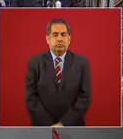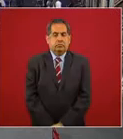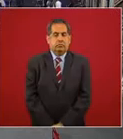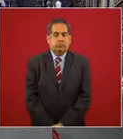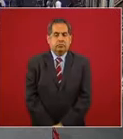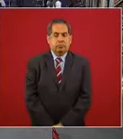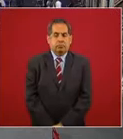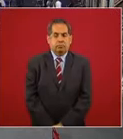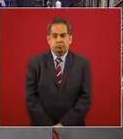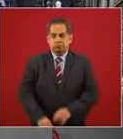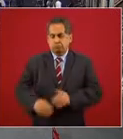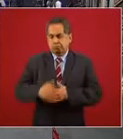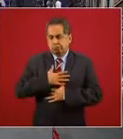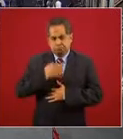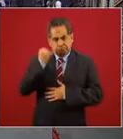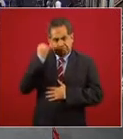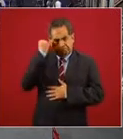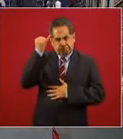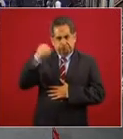sostengo que